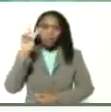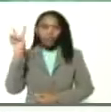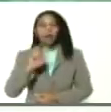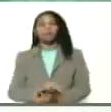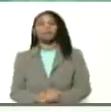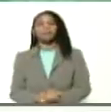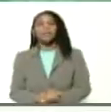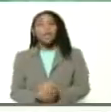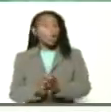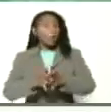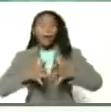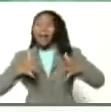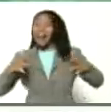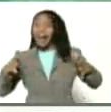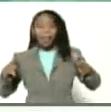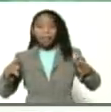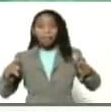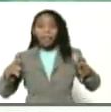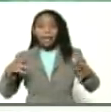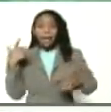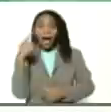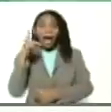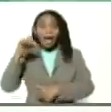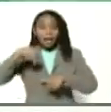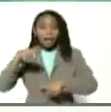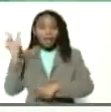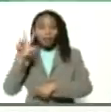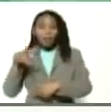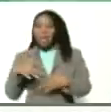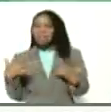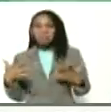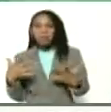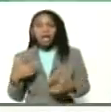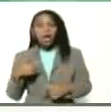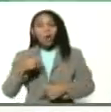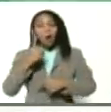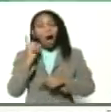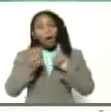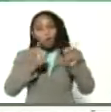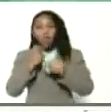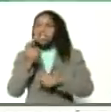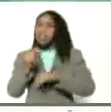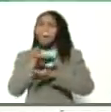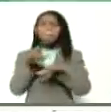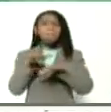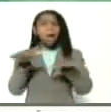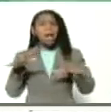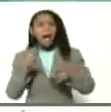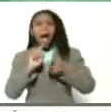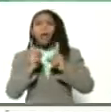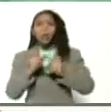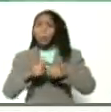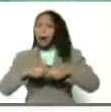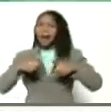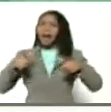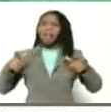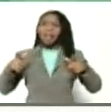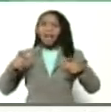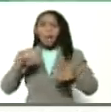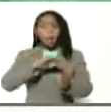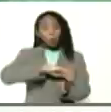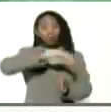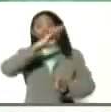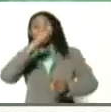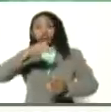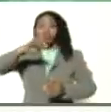grande que tiene Venezuela ¿qué es? Bueno, algunos dirán las playas, algunos dirán que lo más grande son los tepulles de